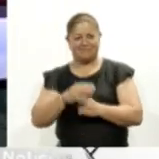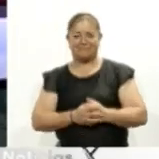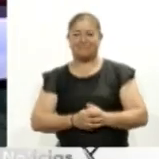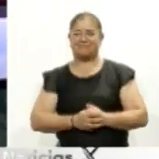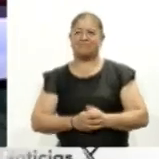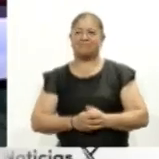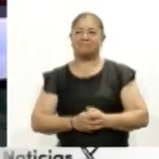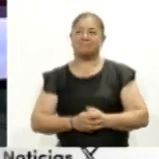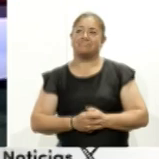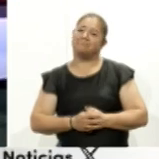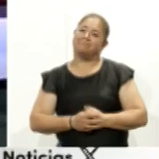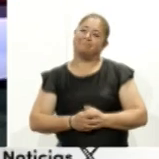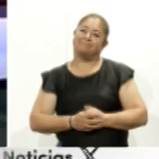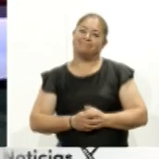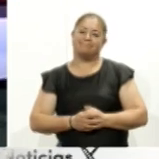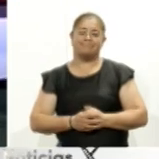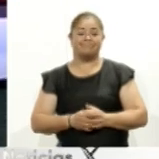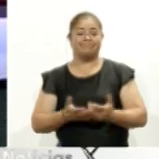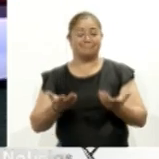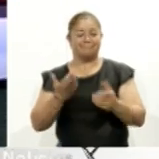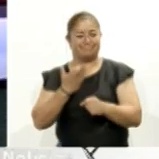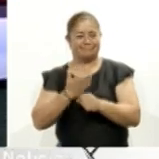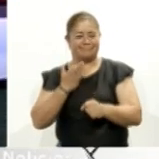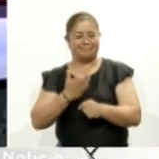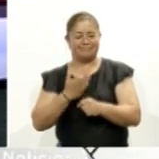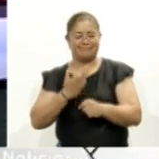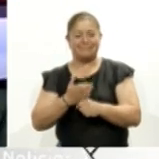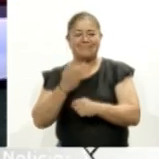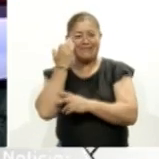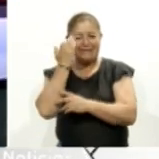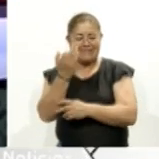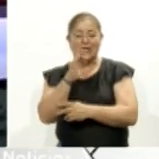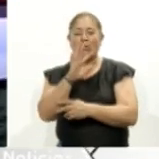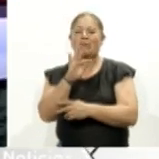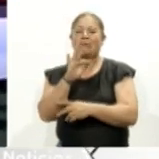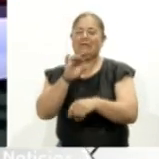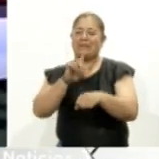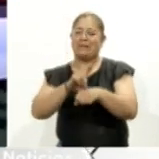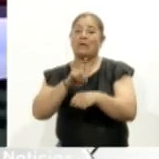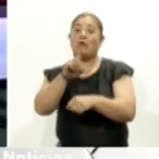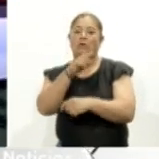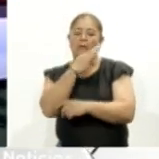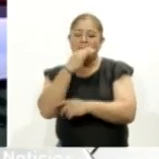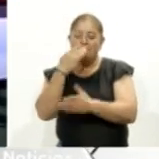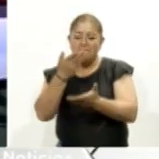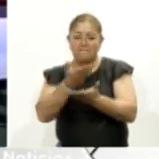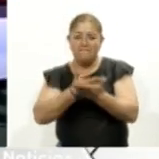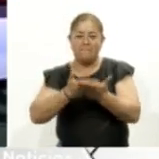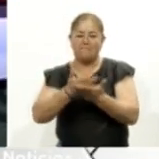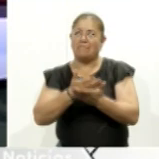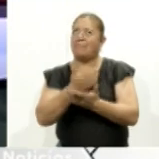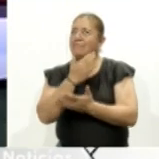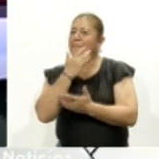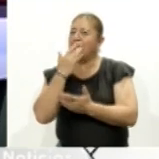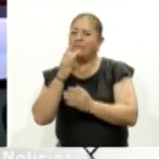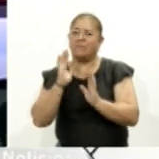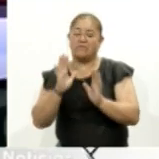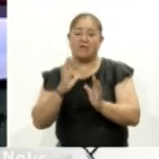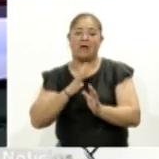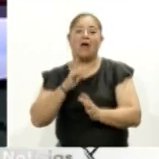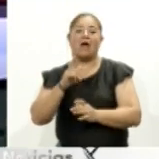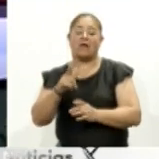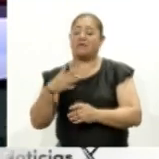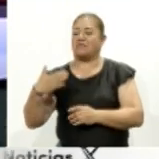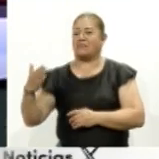y bueno estamos en época de cuaresma uno de los platillos más exquisitos pues son aquellos productos que